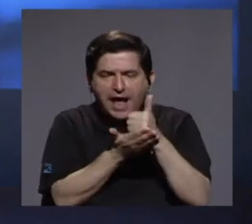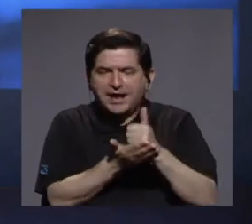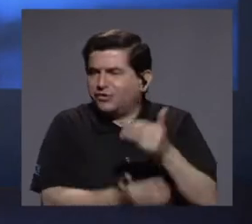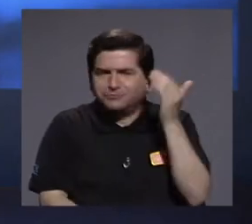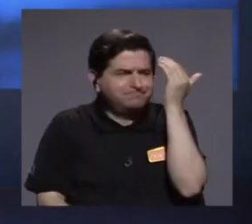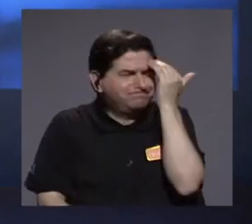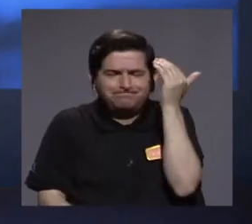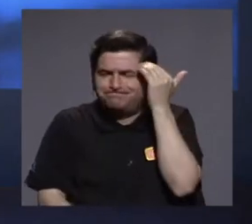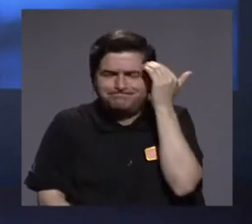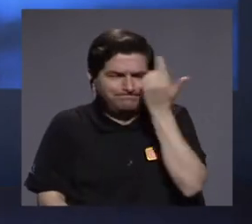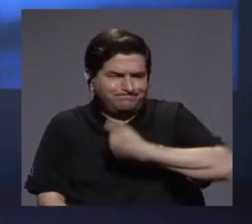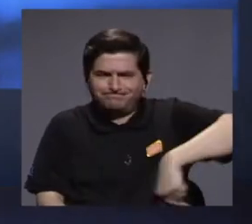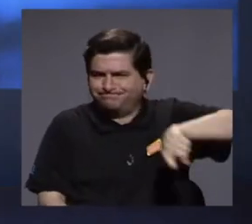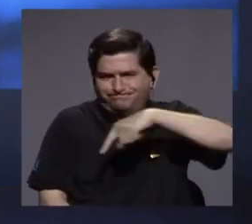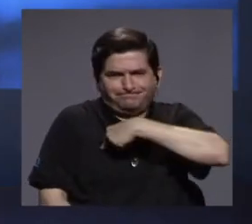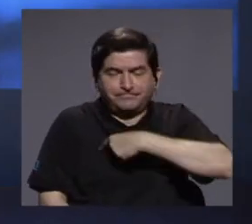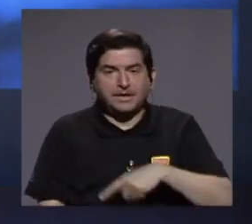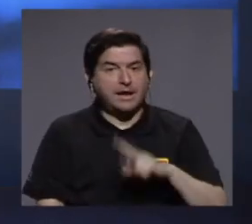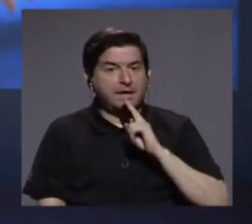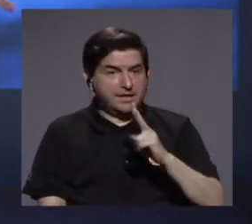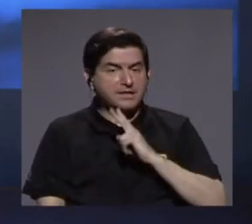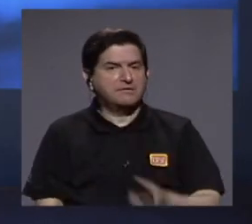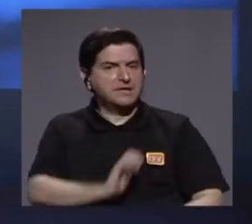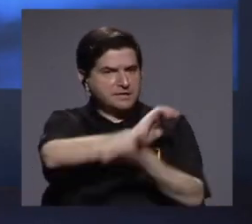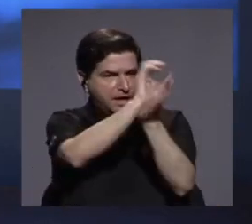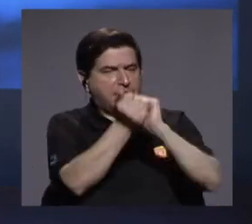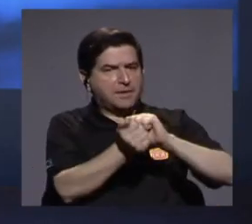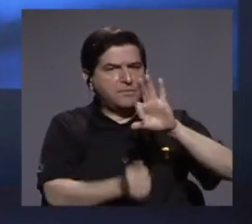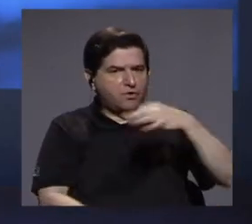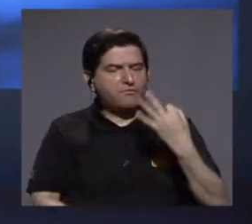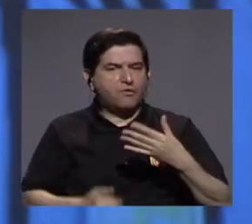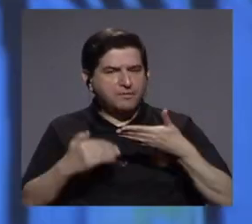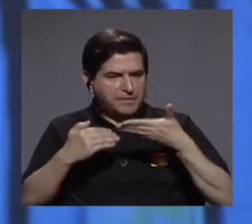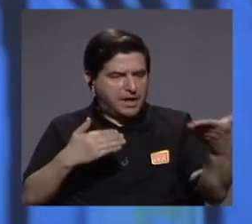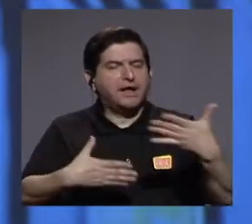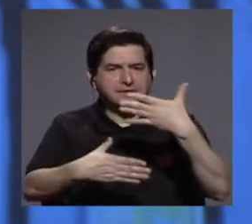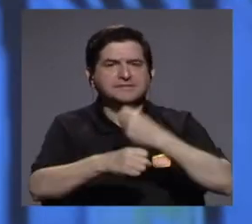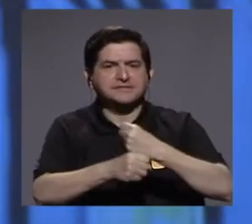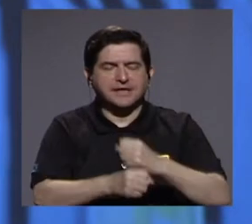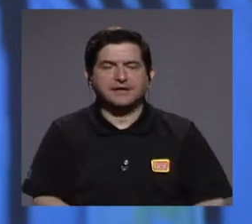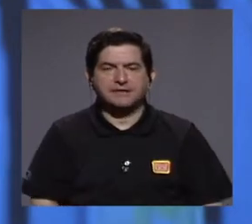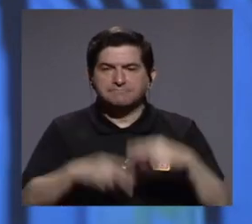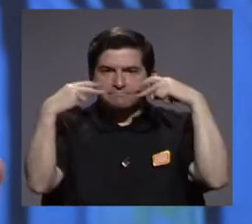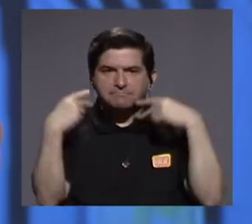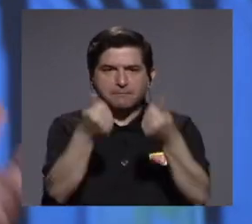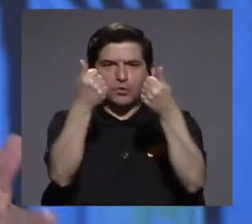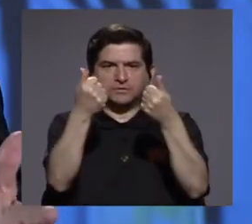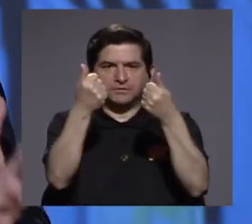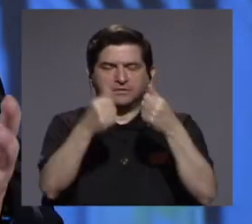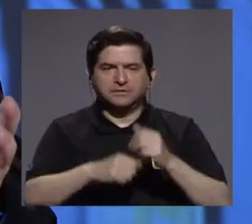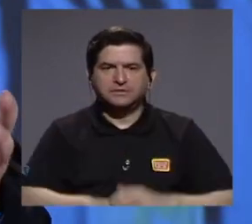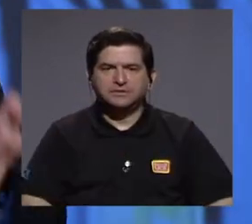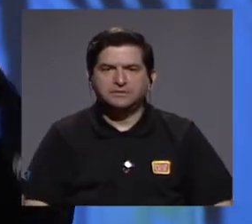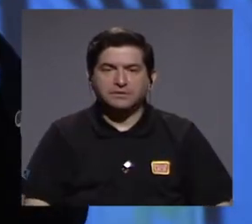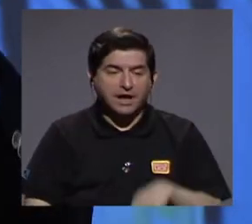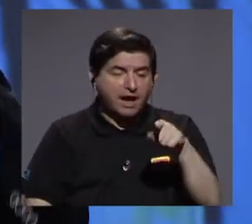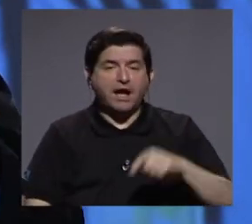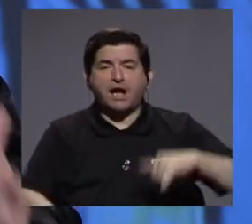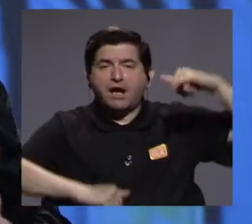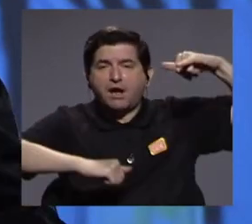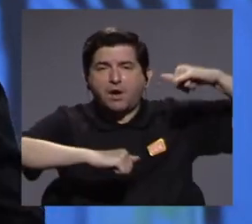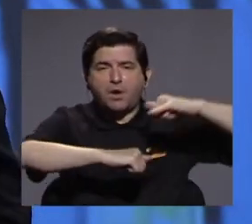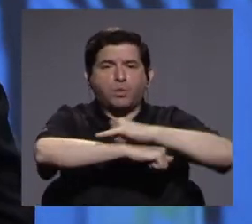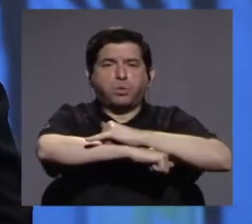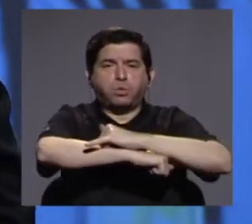desconocido por nosotros y que realmente transformó la forma de hacer las cosas. De un momento a otro vimos cómo los aviones